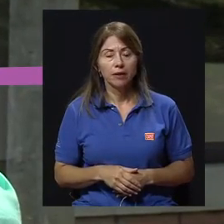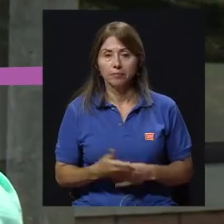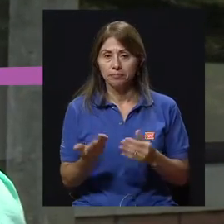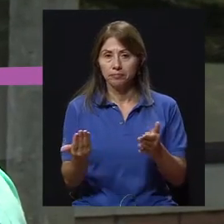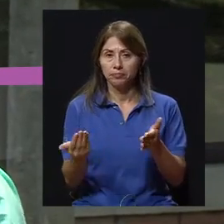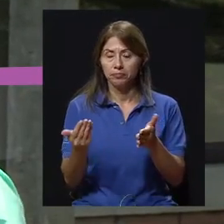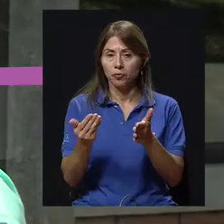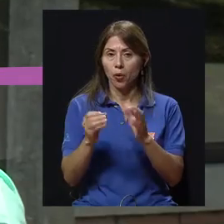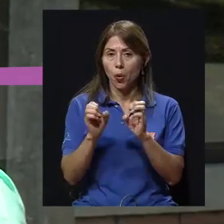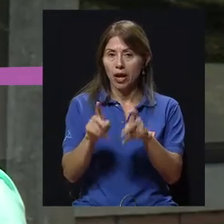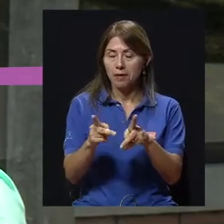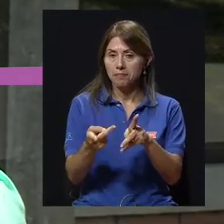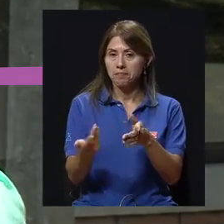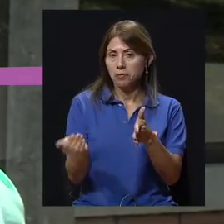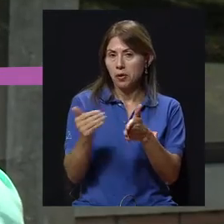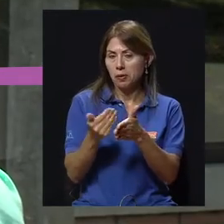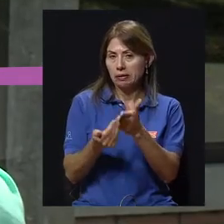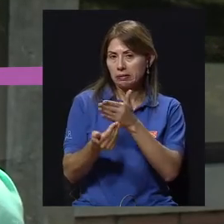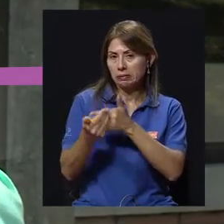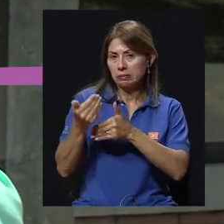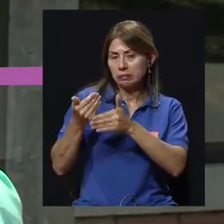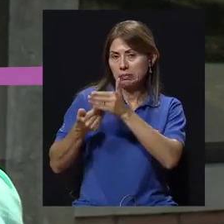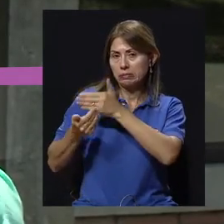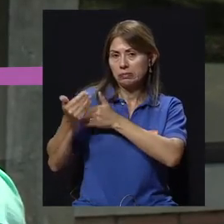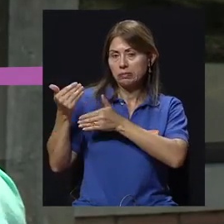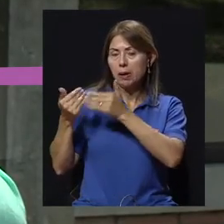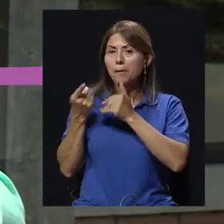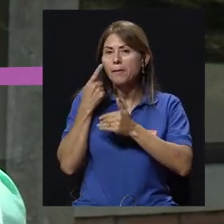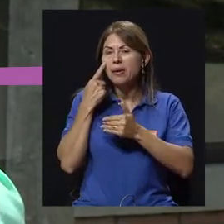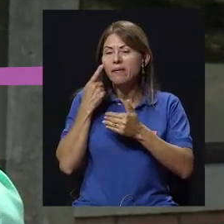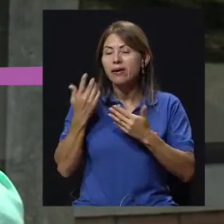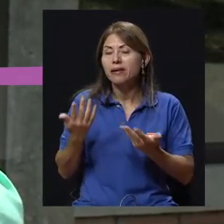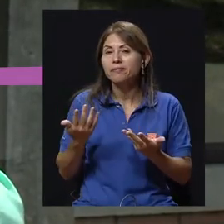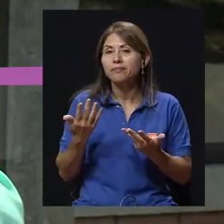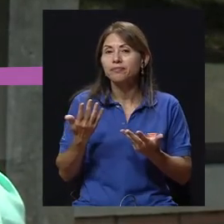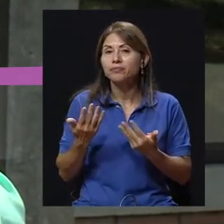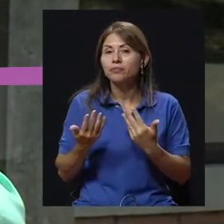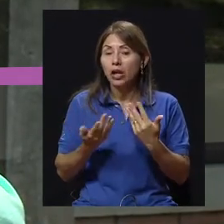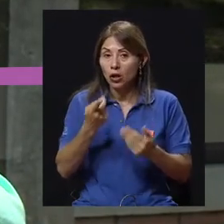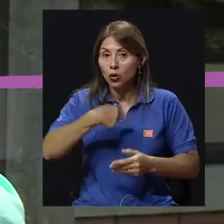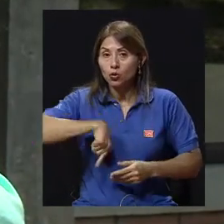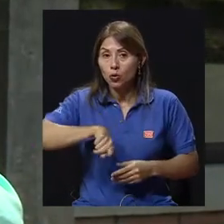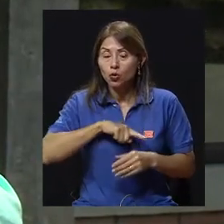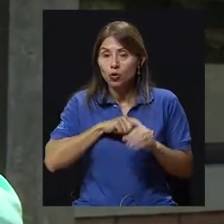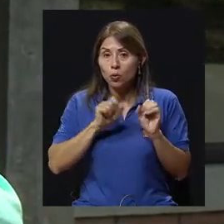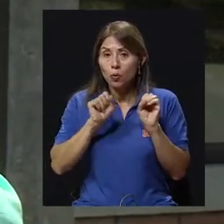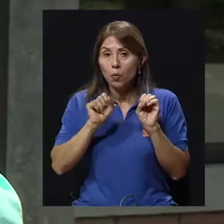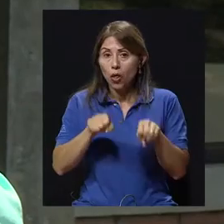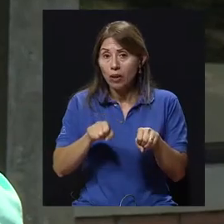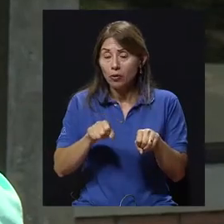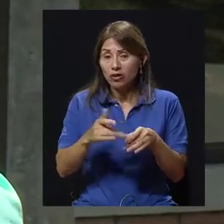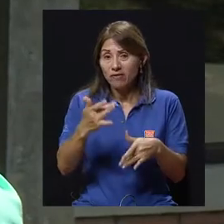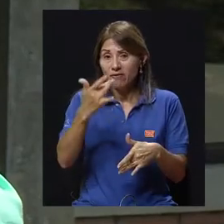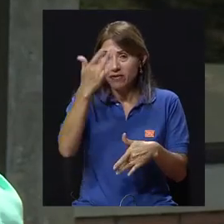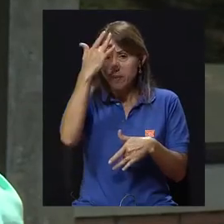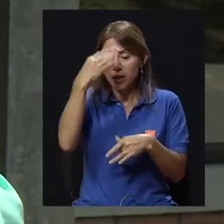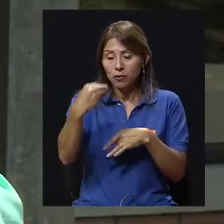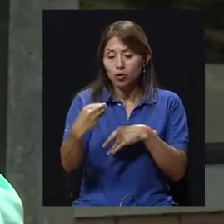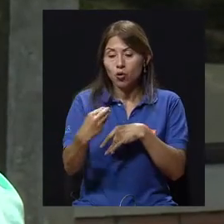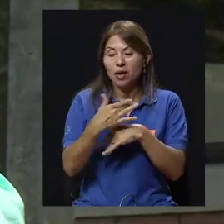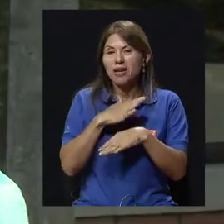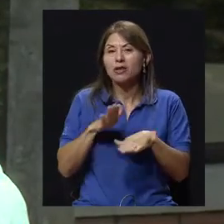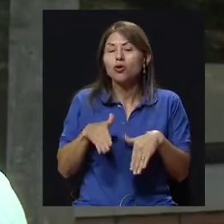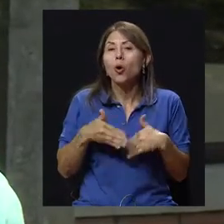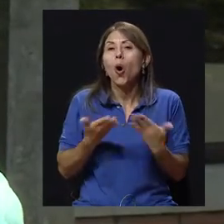Volvamos un poquito atrás para ver cuáles son los mecanismos por los cuales podemos contaminarnos con una hepatitis C.